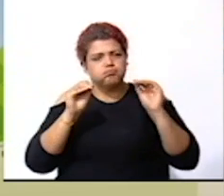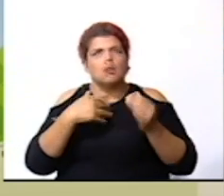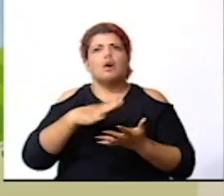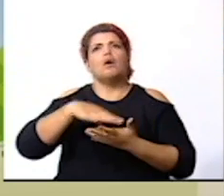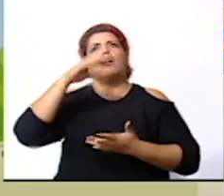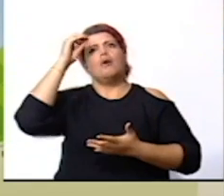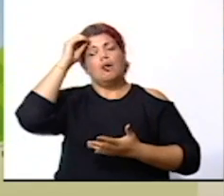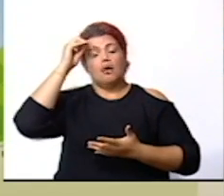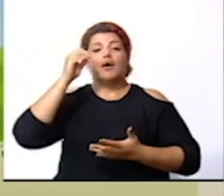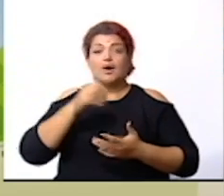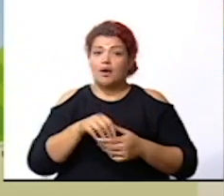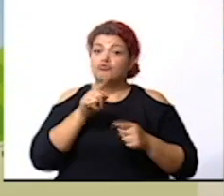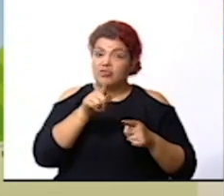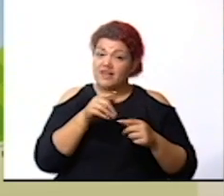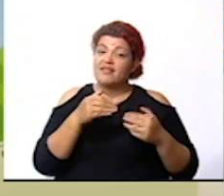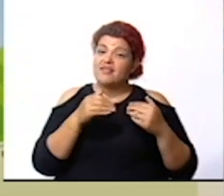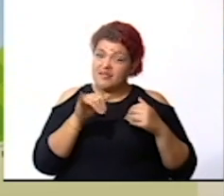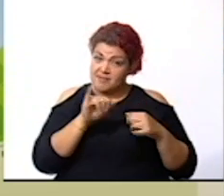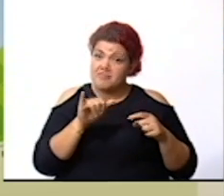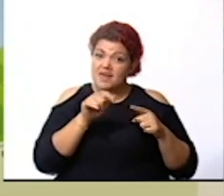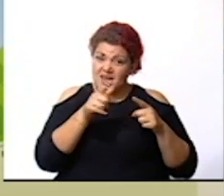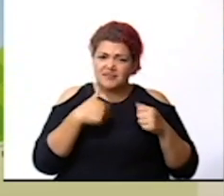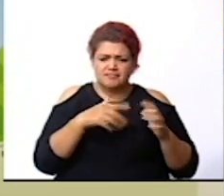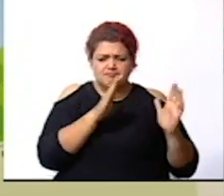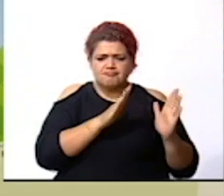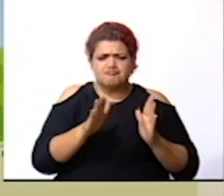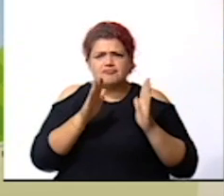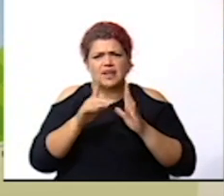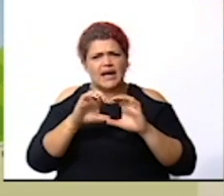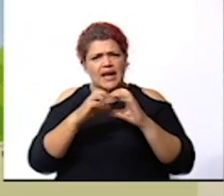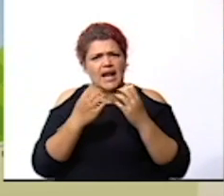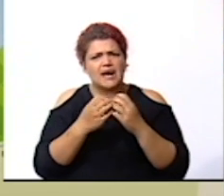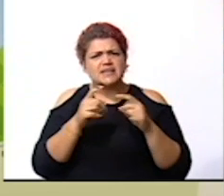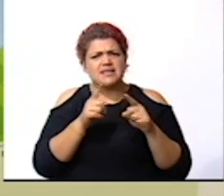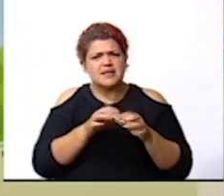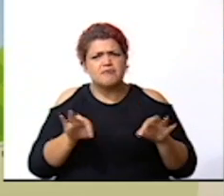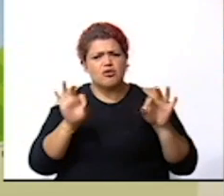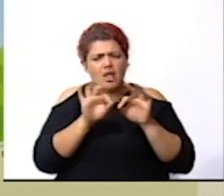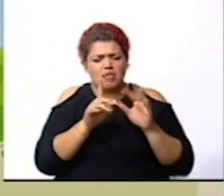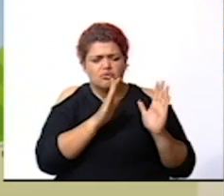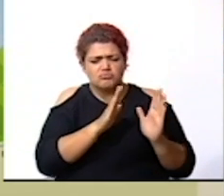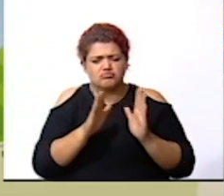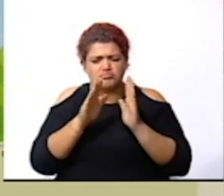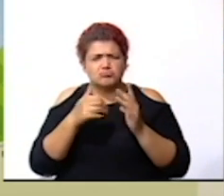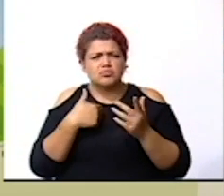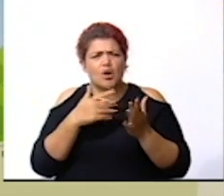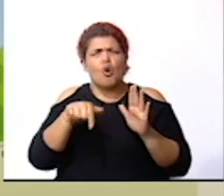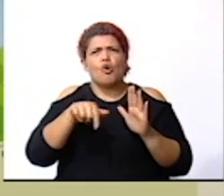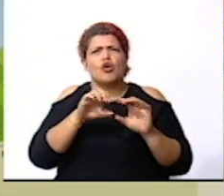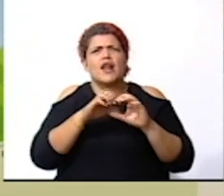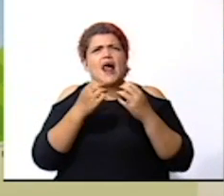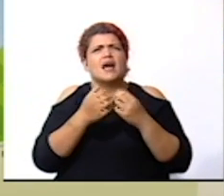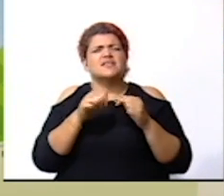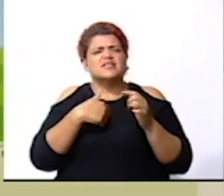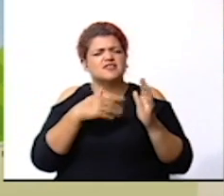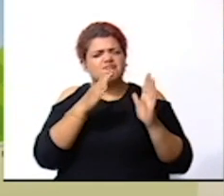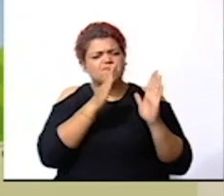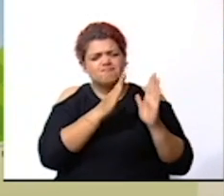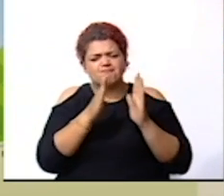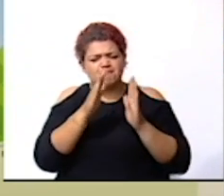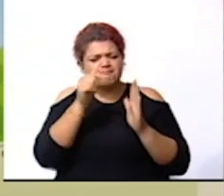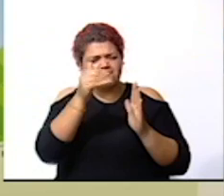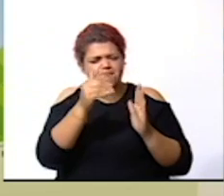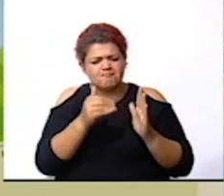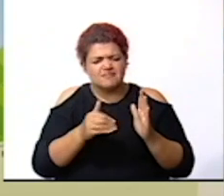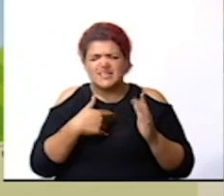que tenemos que organizar nuestra clase que es muy importante vamos a planificar nuestra clase que necesitamos el día de